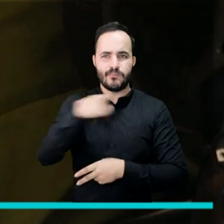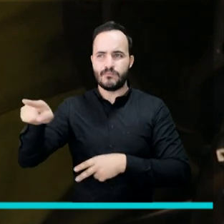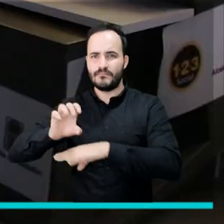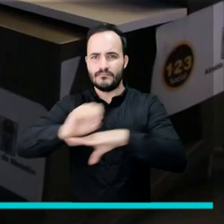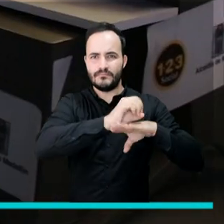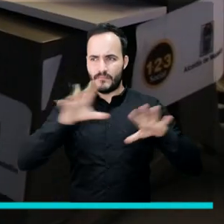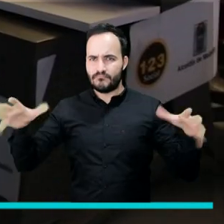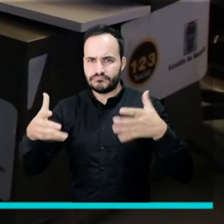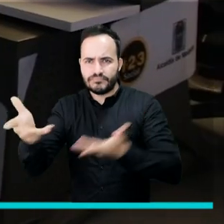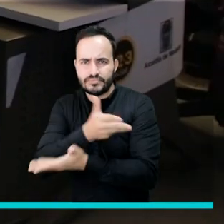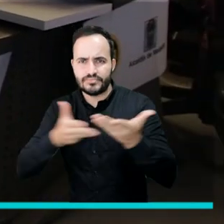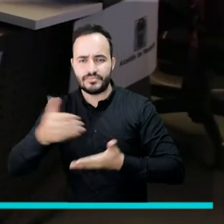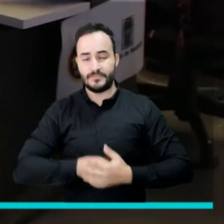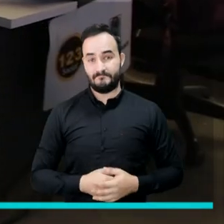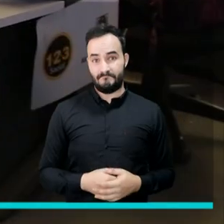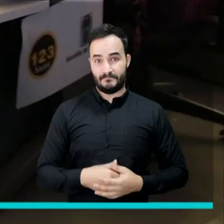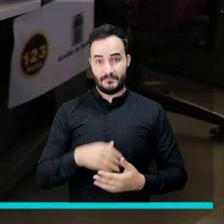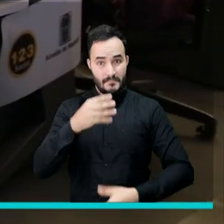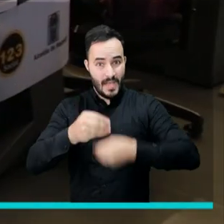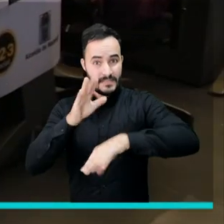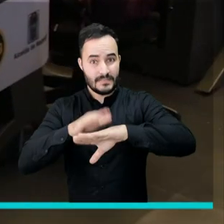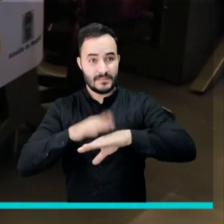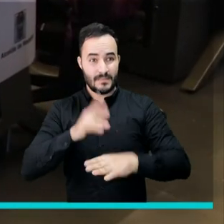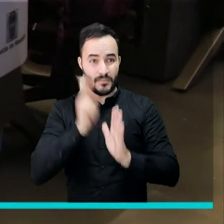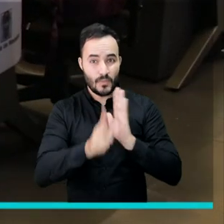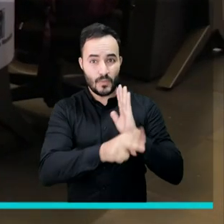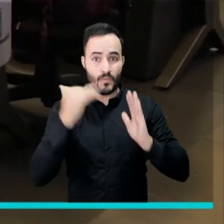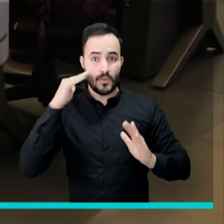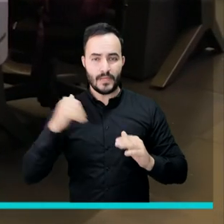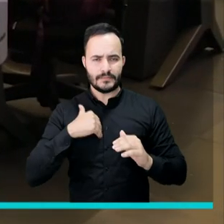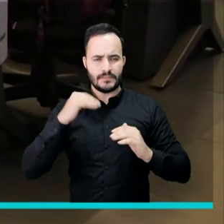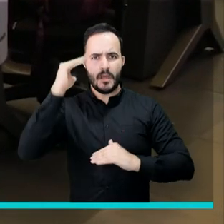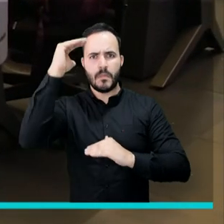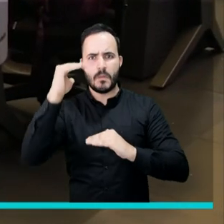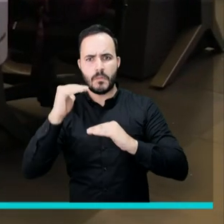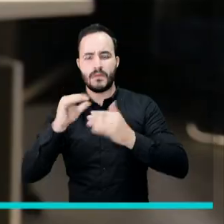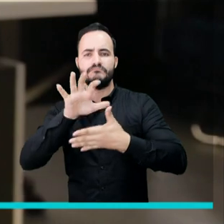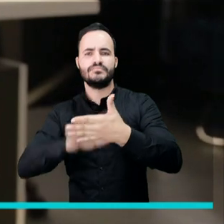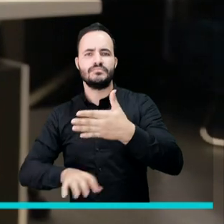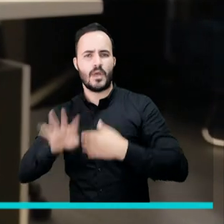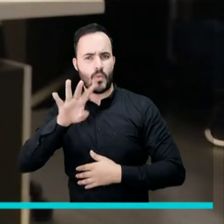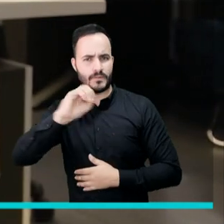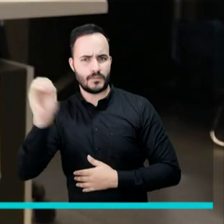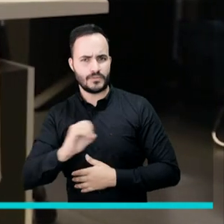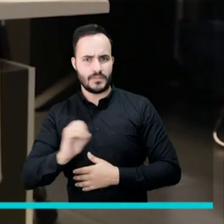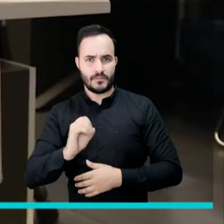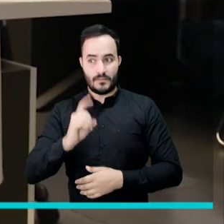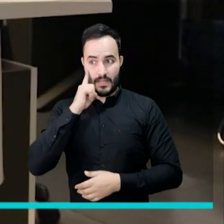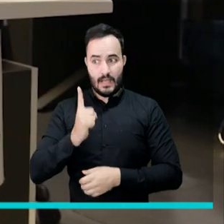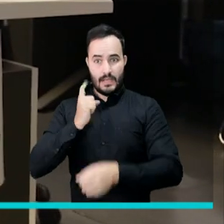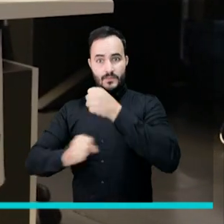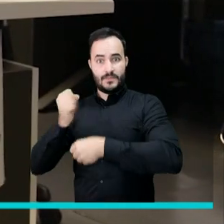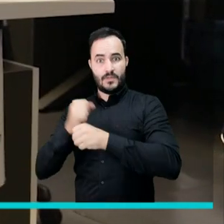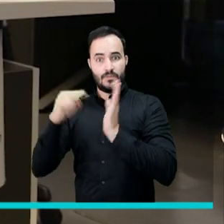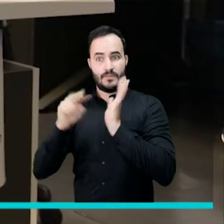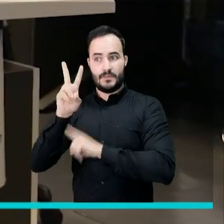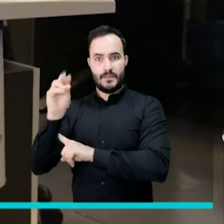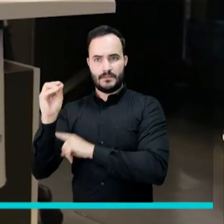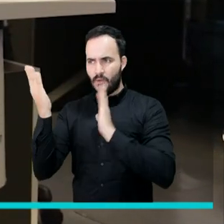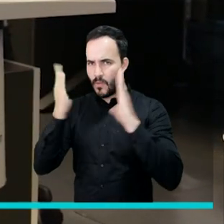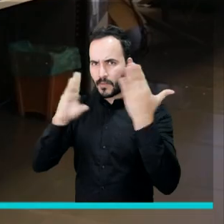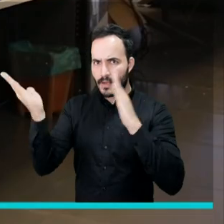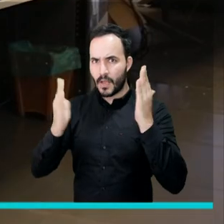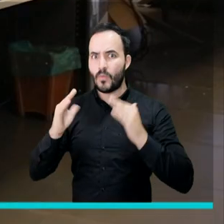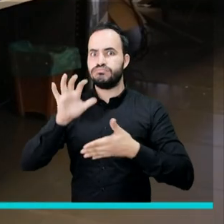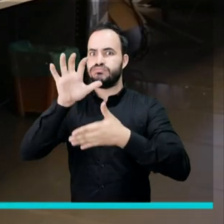policía y organismos de justicia. Adicionalmente, las muertes violentas de mujeres se han reducido en un 4% en lo que va corrido del año, frente al mismo